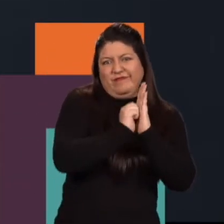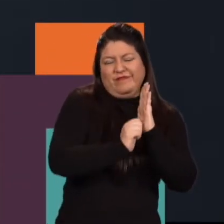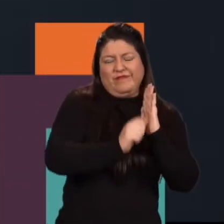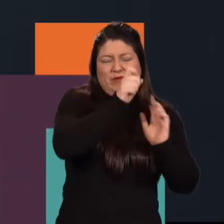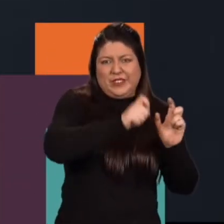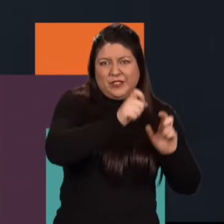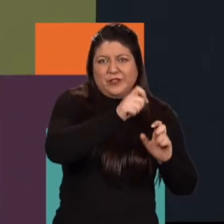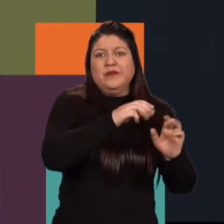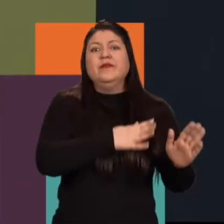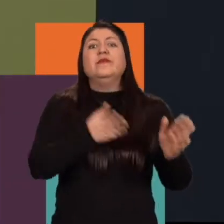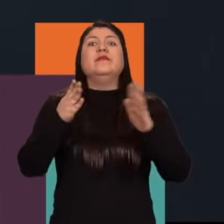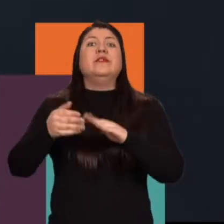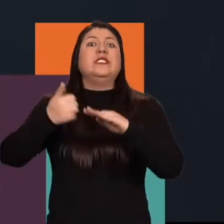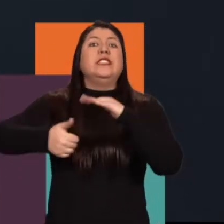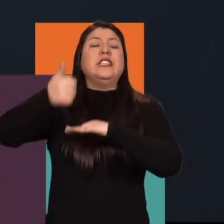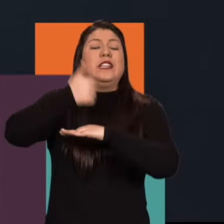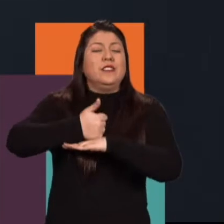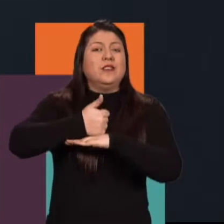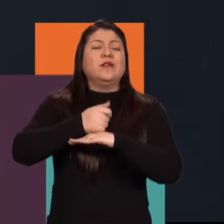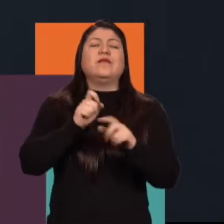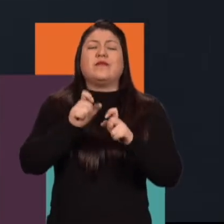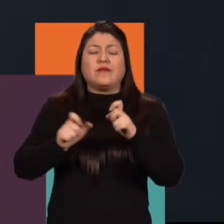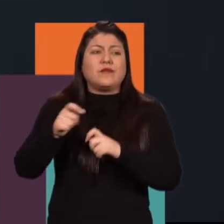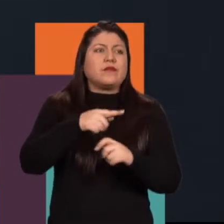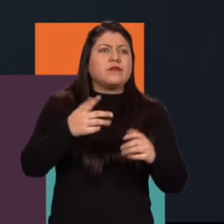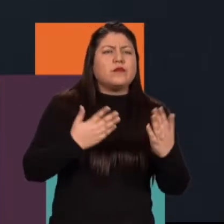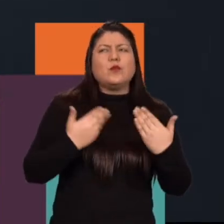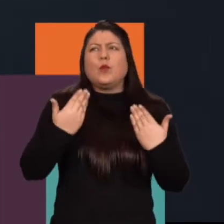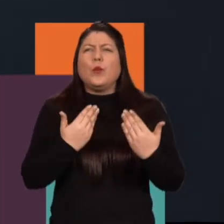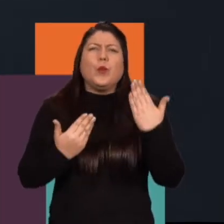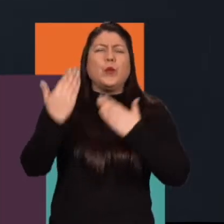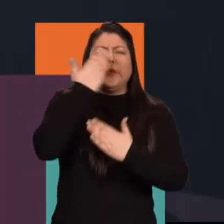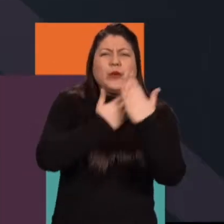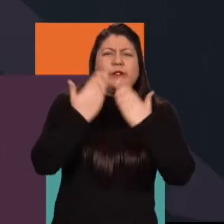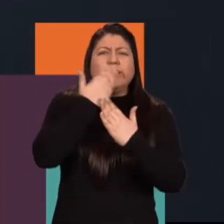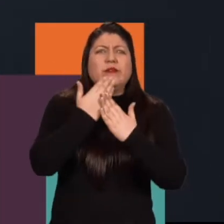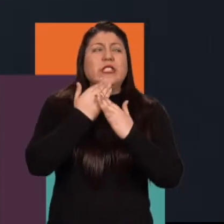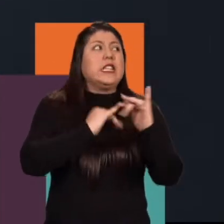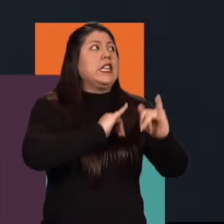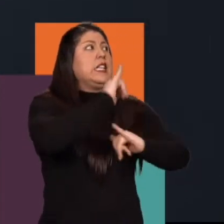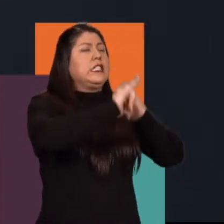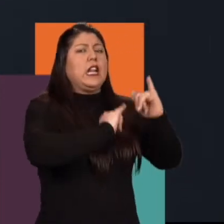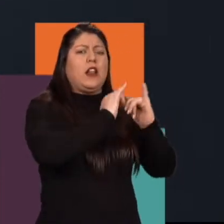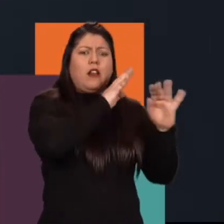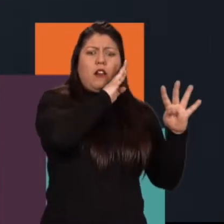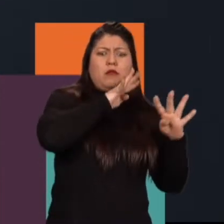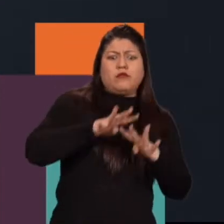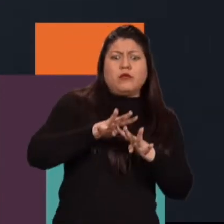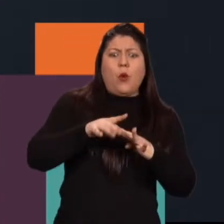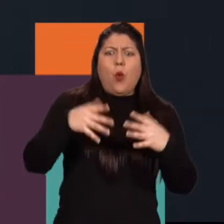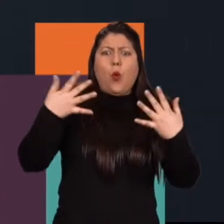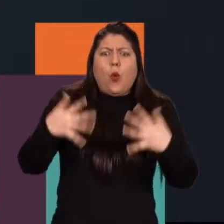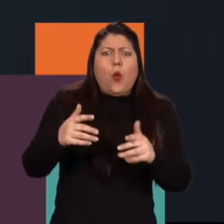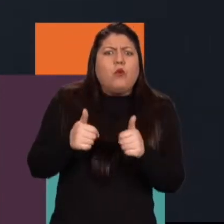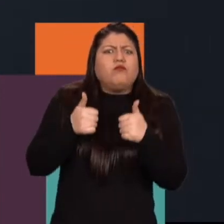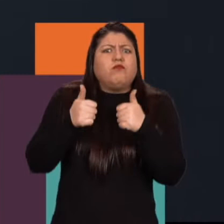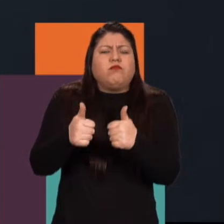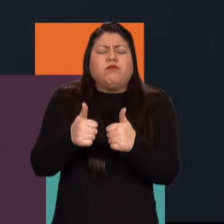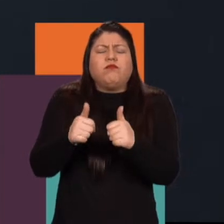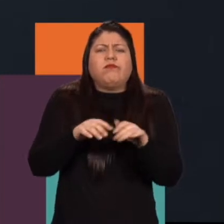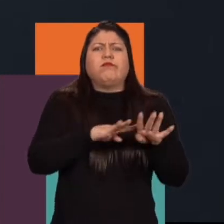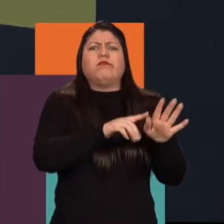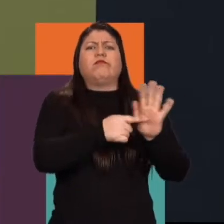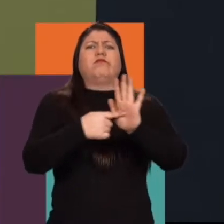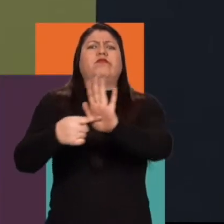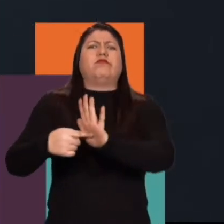directores volver a contar esas historias locales que en algún momento en emisiones internacionales se vuelven globales. Y